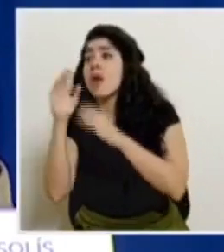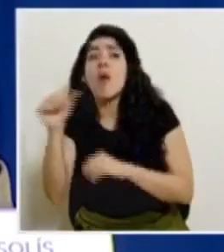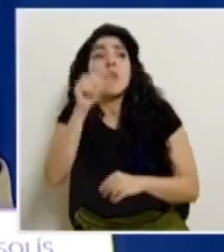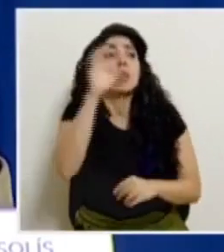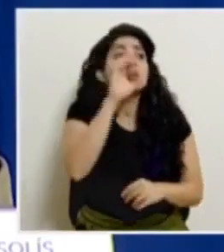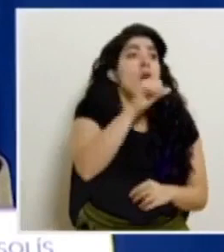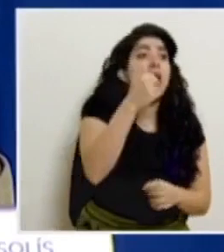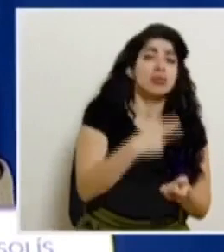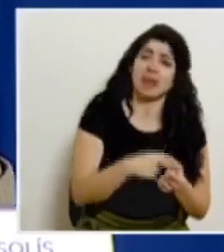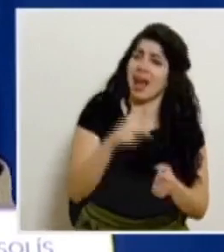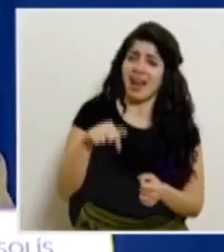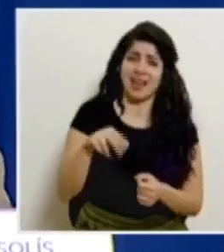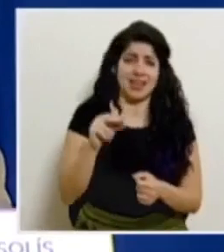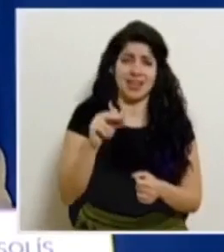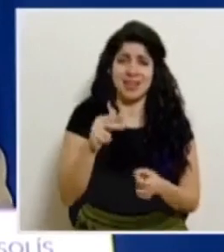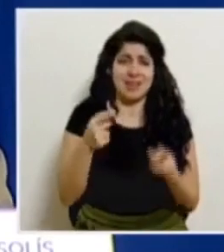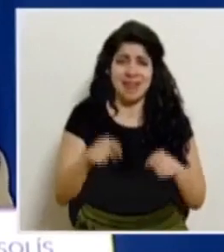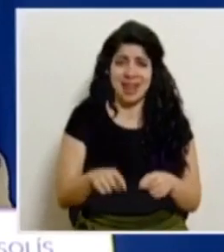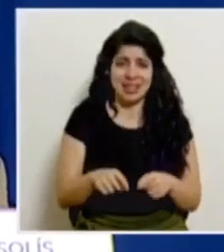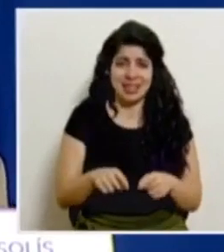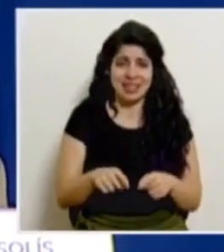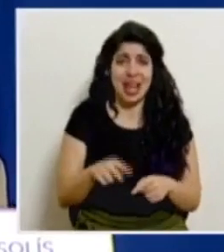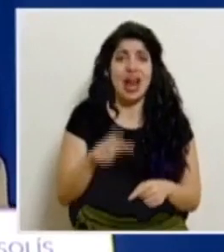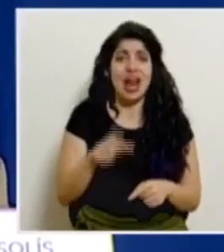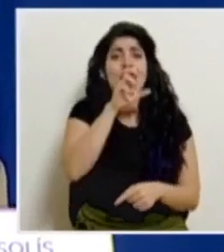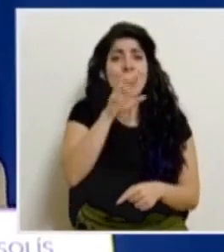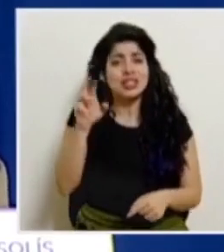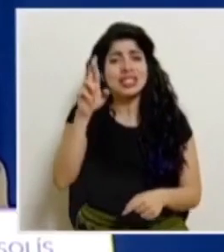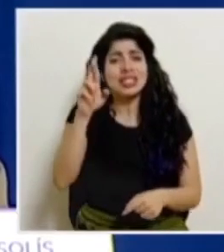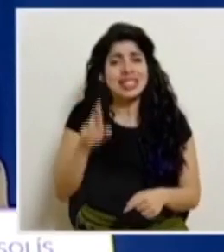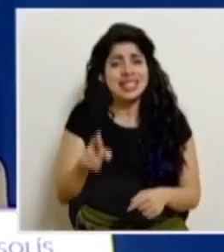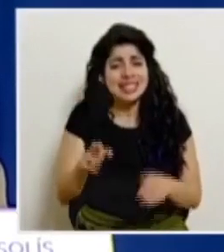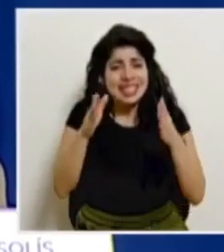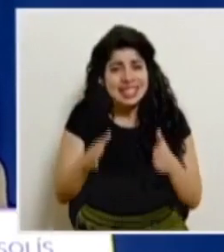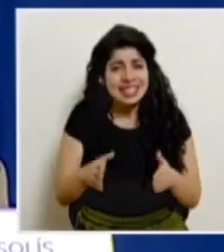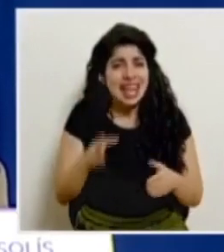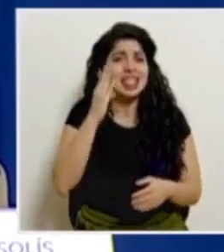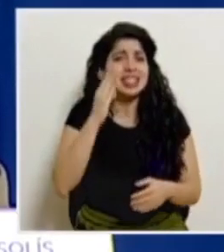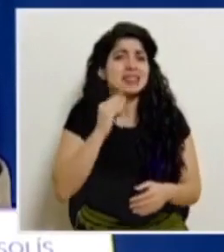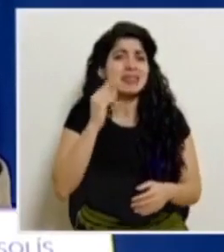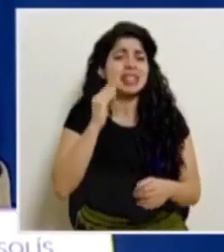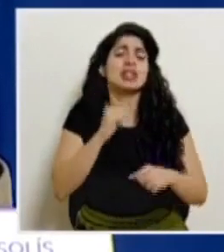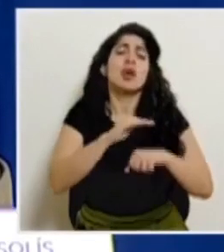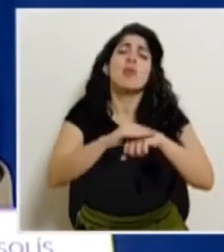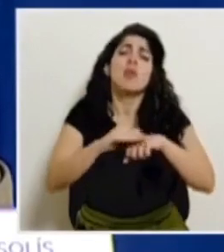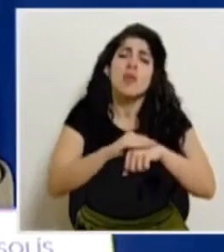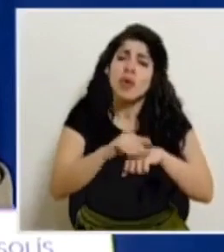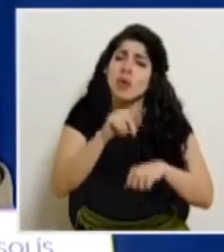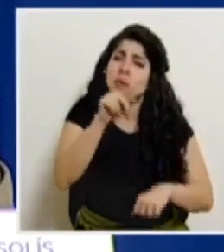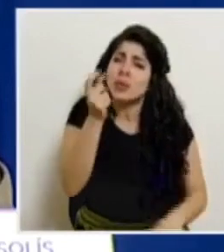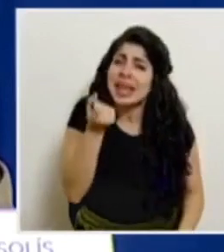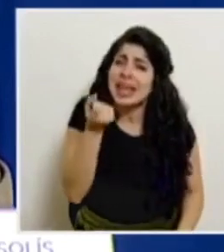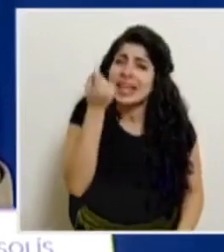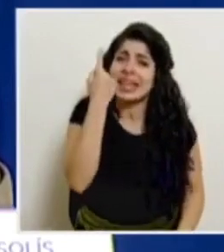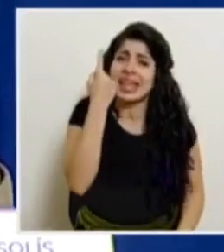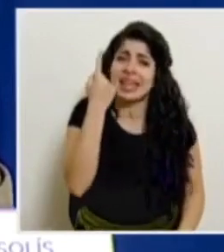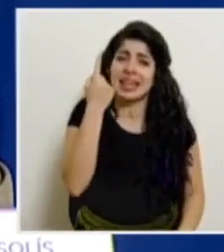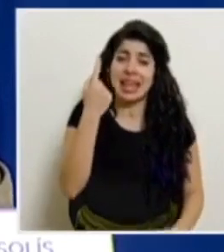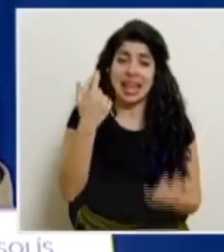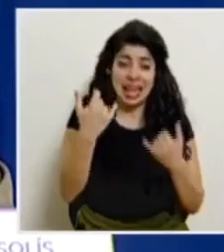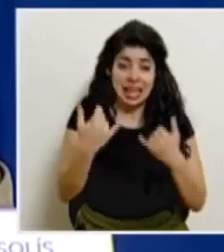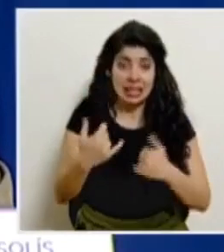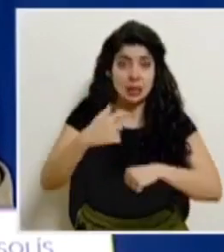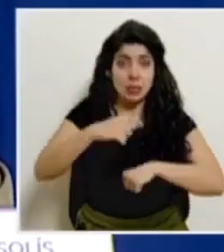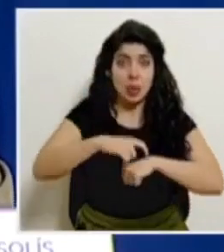hospital eso es lo que los costarricenses y las costarricenses vivimos por favor entendamos que no podemos en